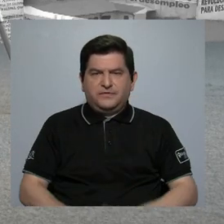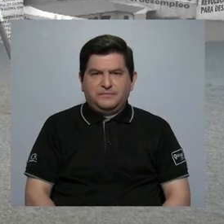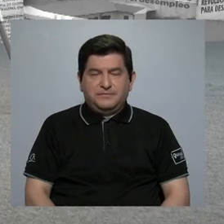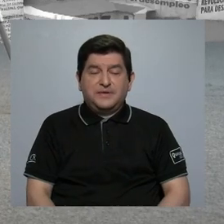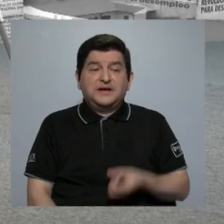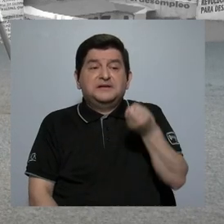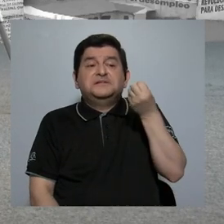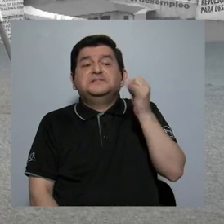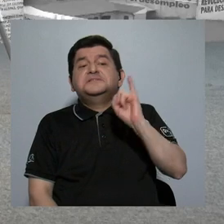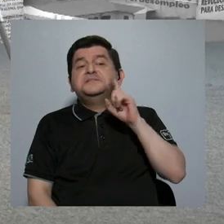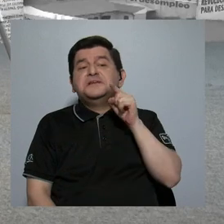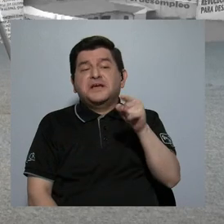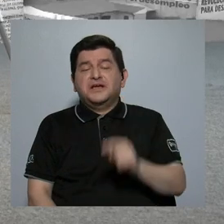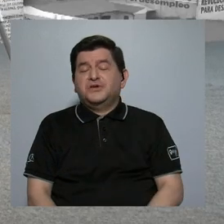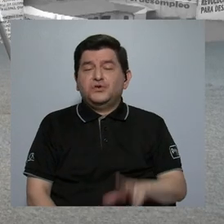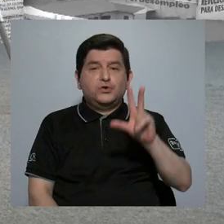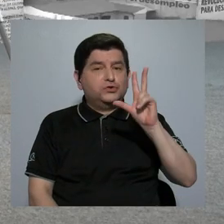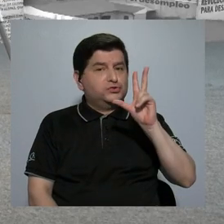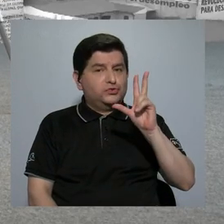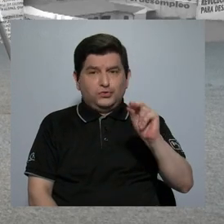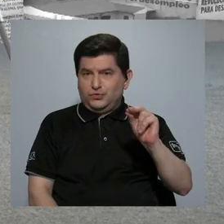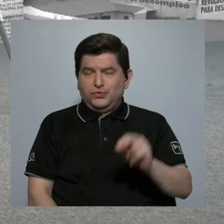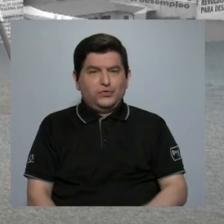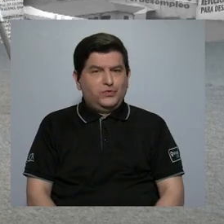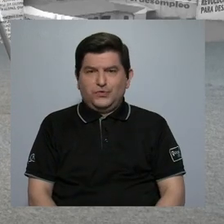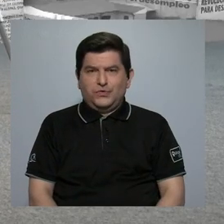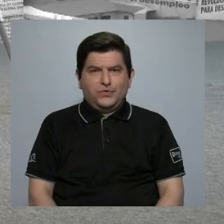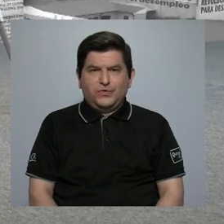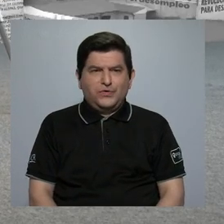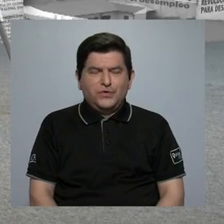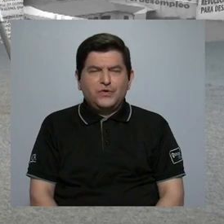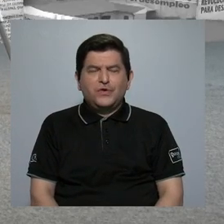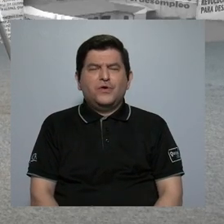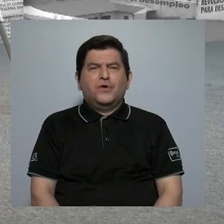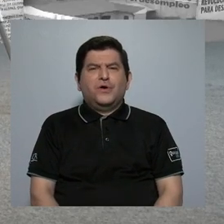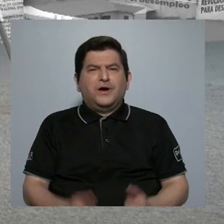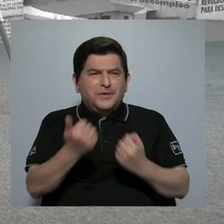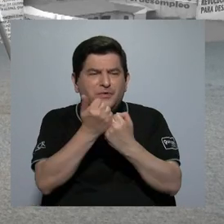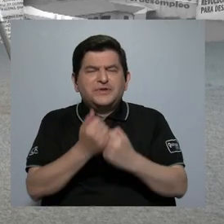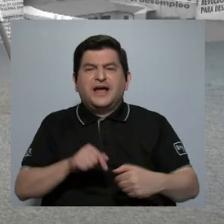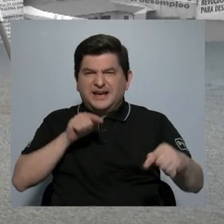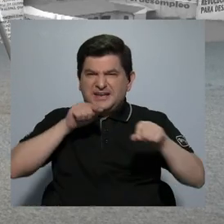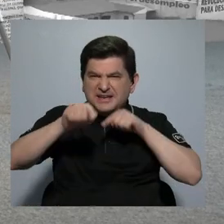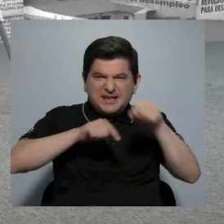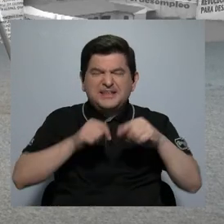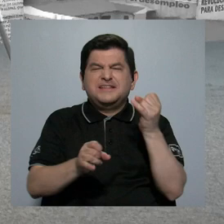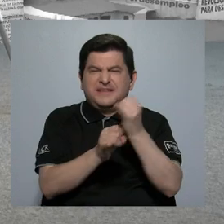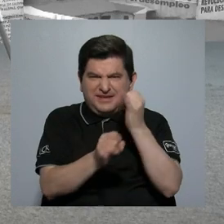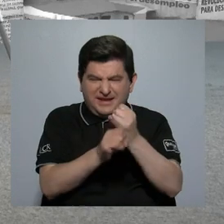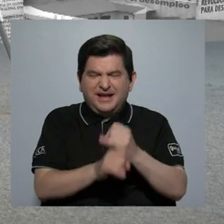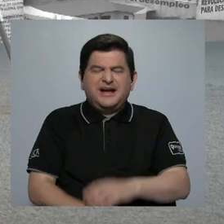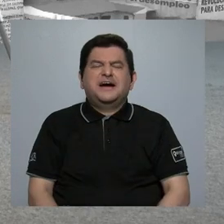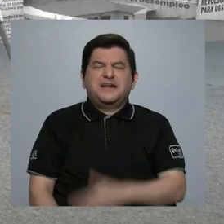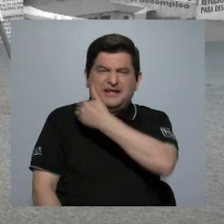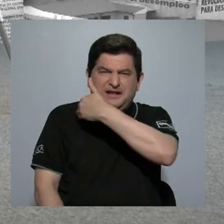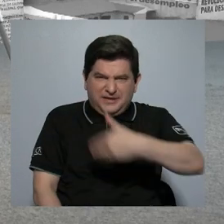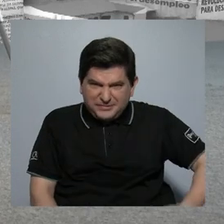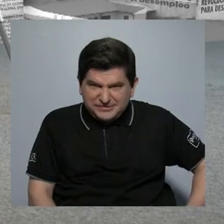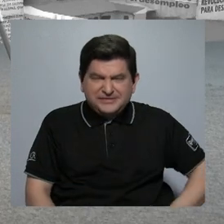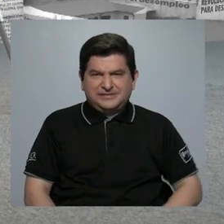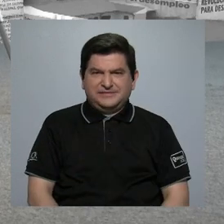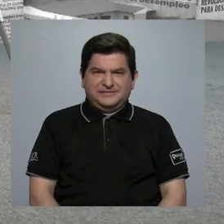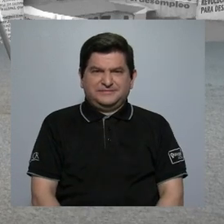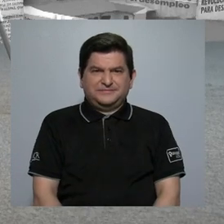cuando no son objetos de, o son objetos de crítica, las instituciones, la presidencia,